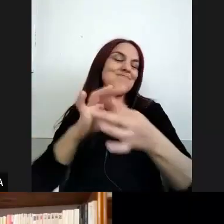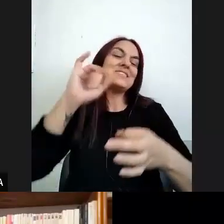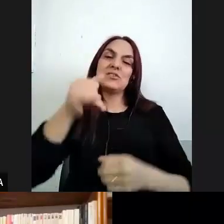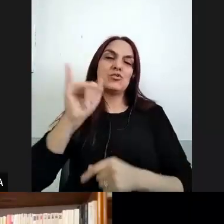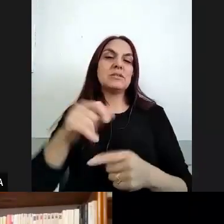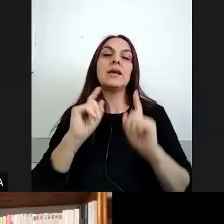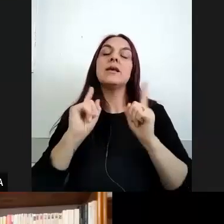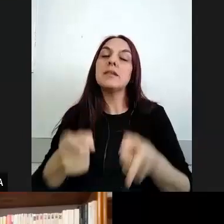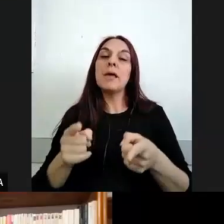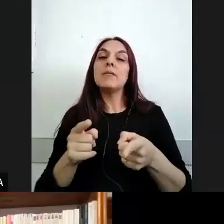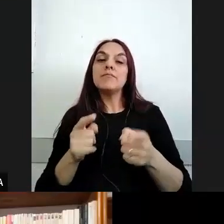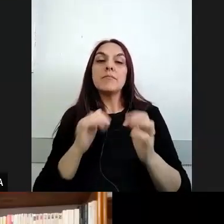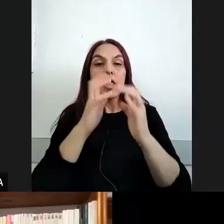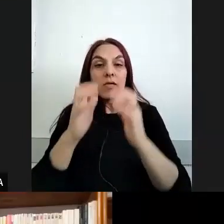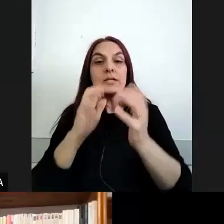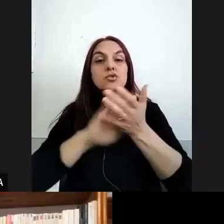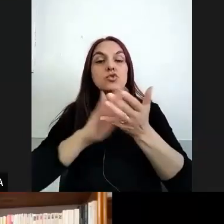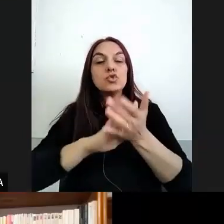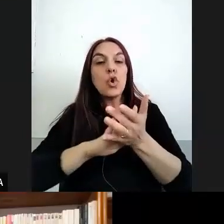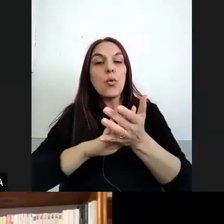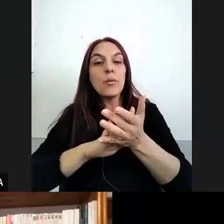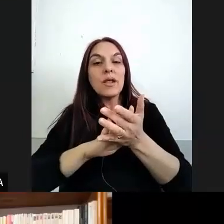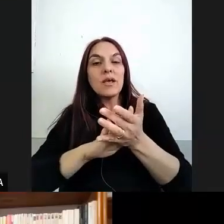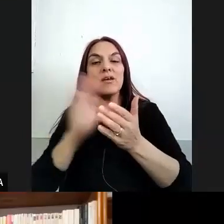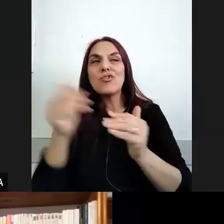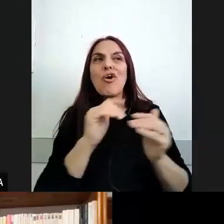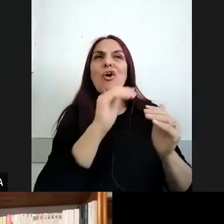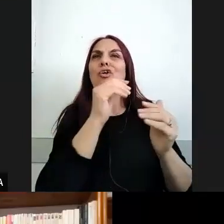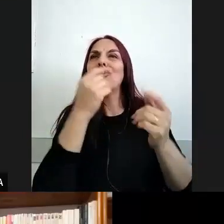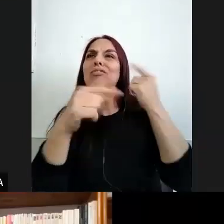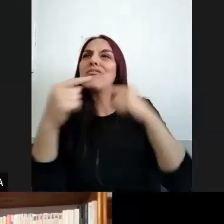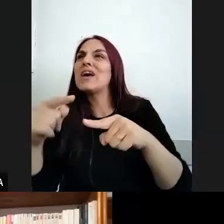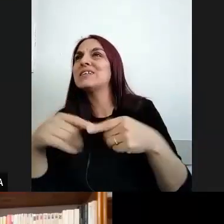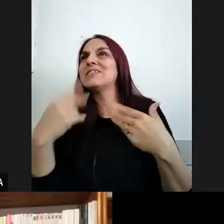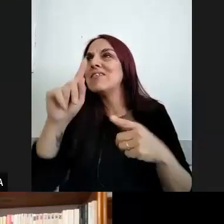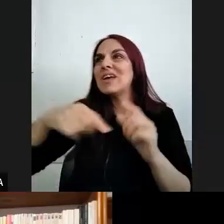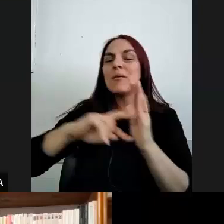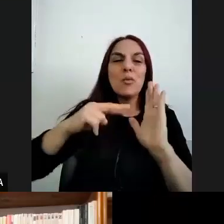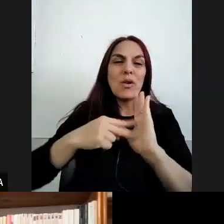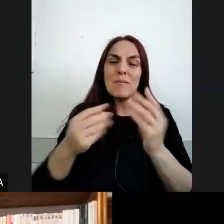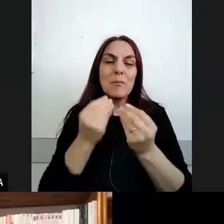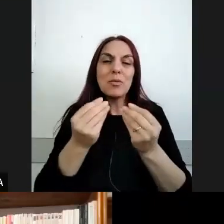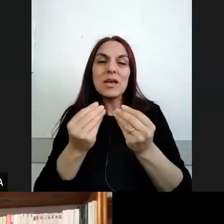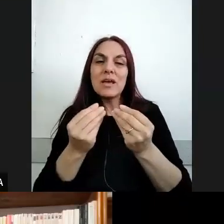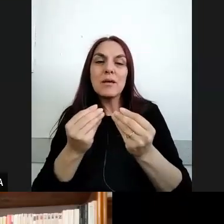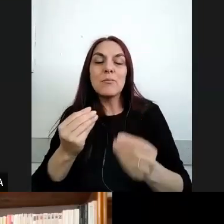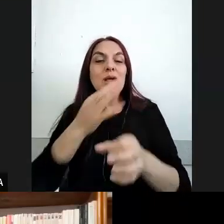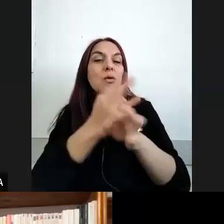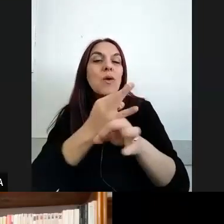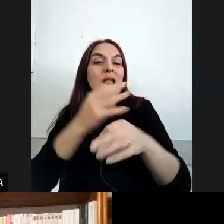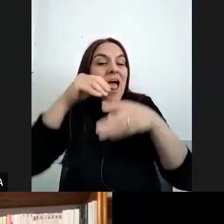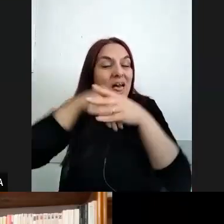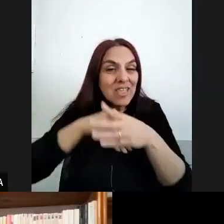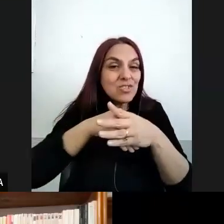discutir esa idea de que la heterogeneidad es problemática en la afirmación de que la escuela es un espacio clave para pensar la